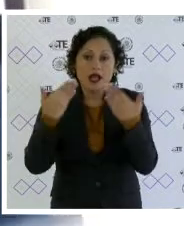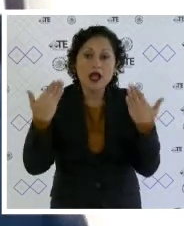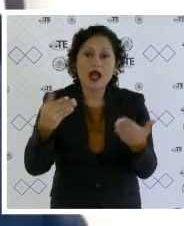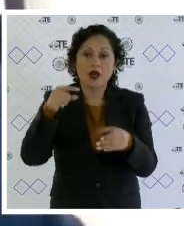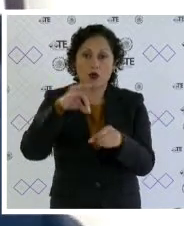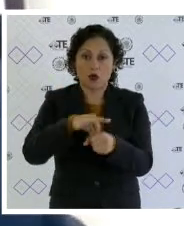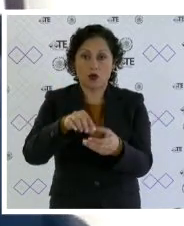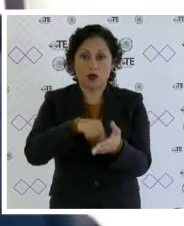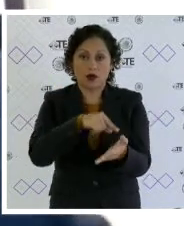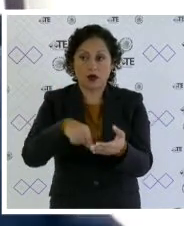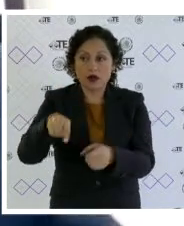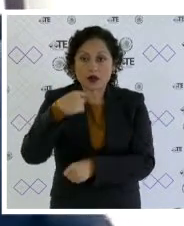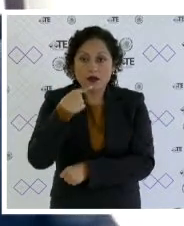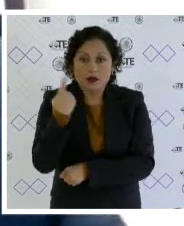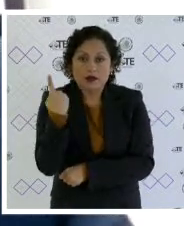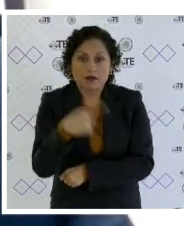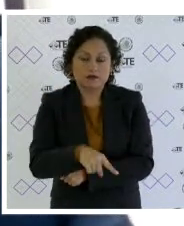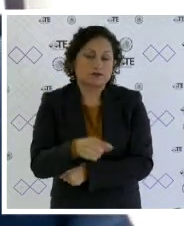sido anulada